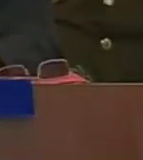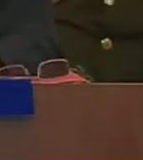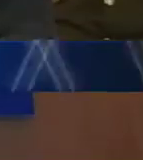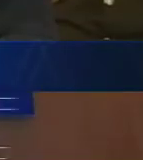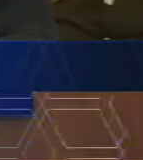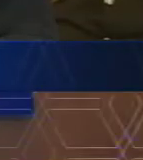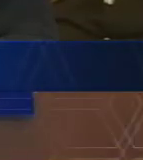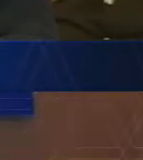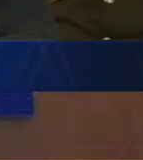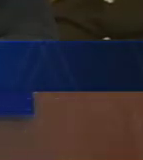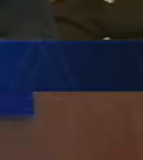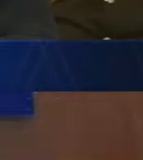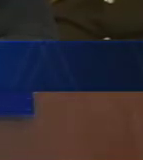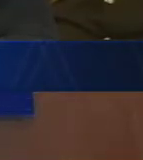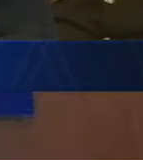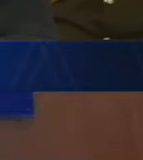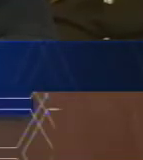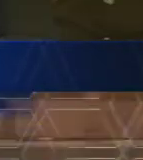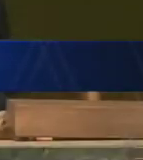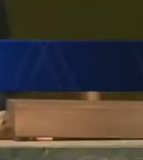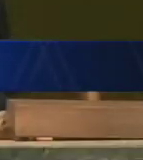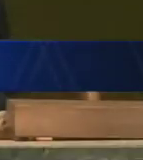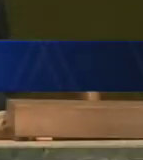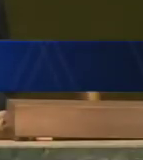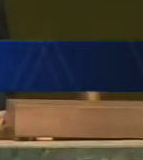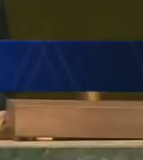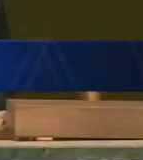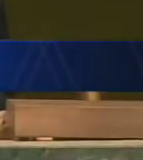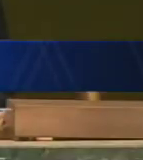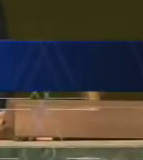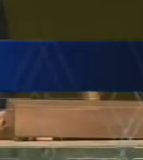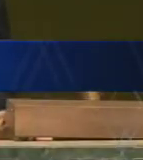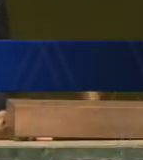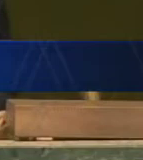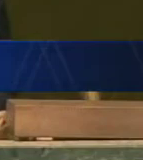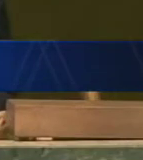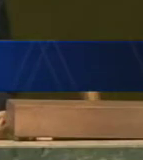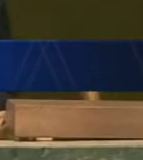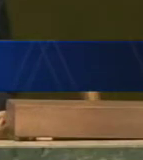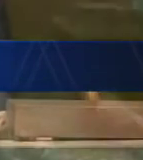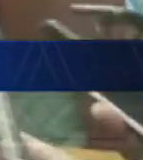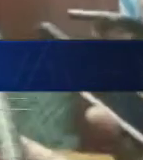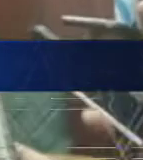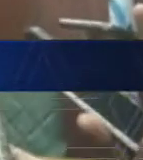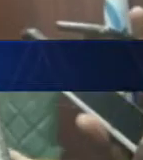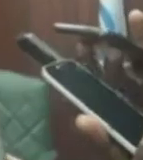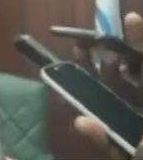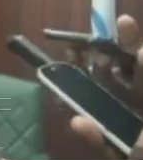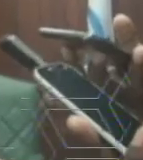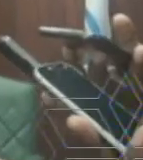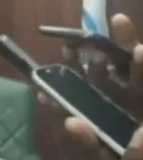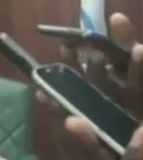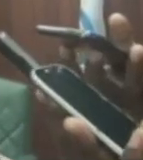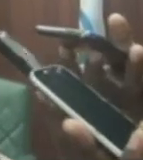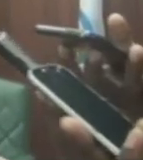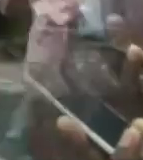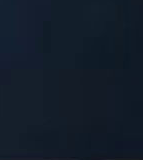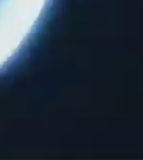Ya está en Nueva York, Presidente Maduro participará en Cumbre sobre Desarrollo Sostenible de las Naciones Unidas.